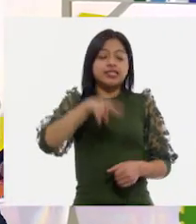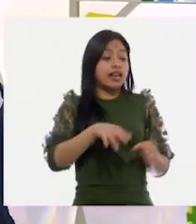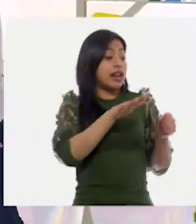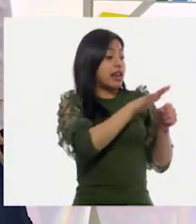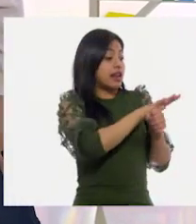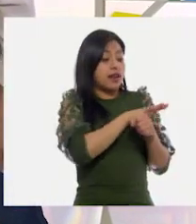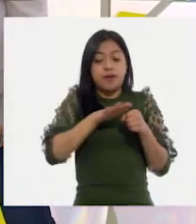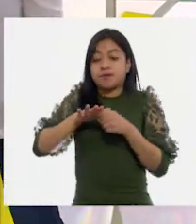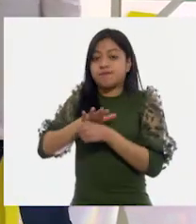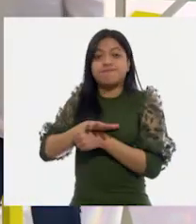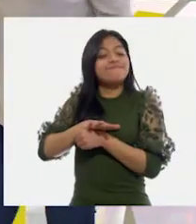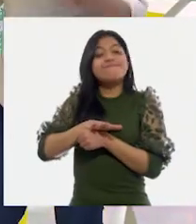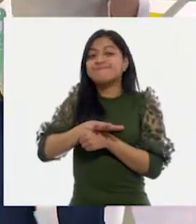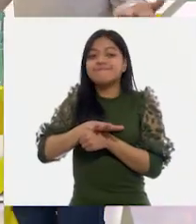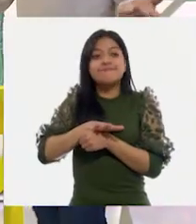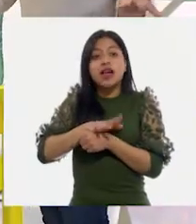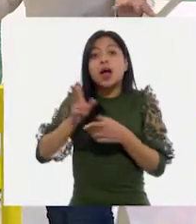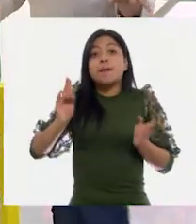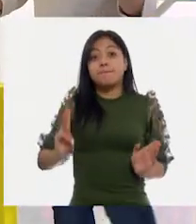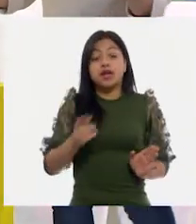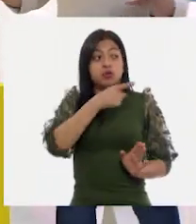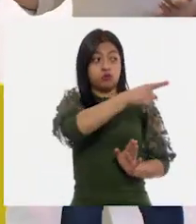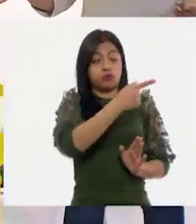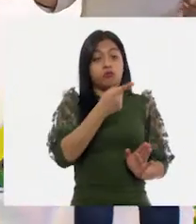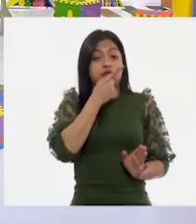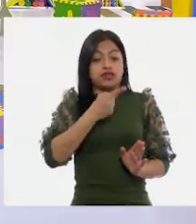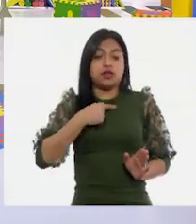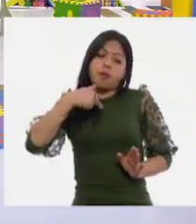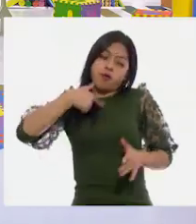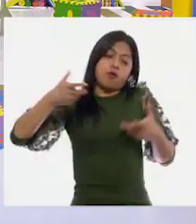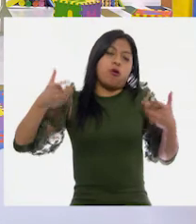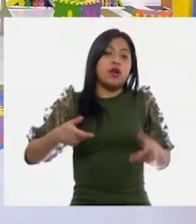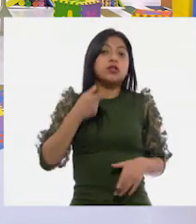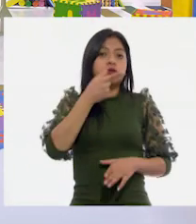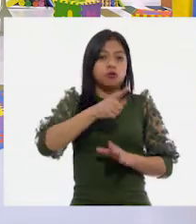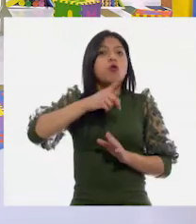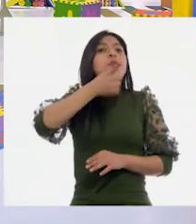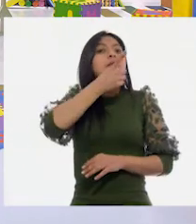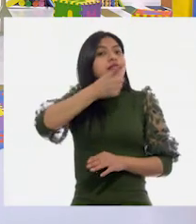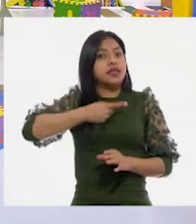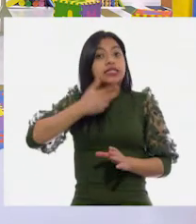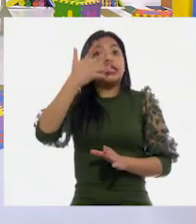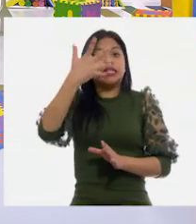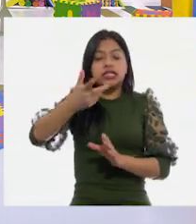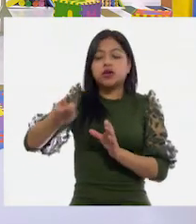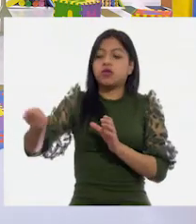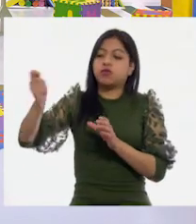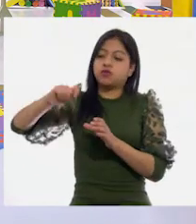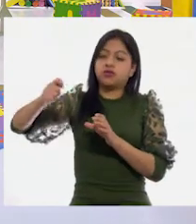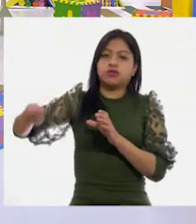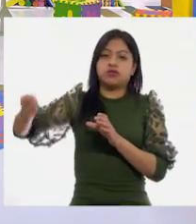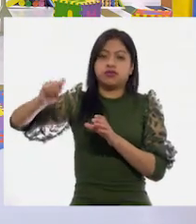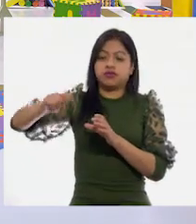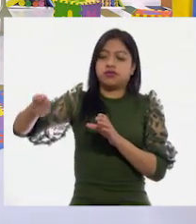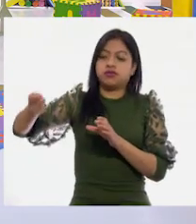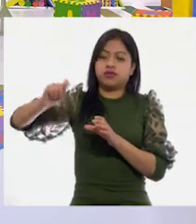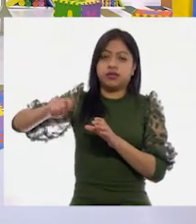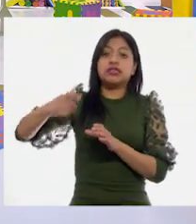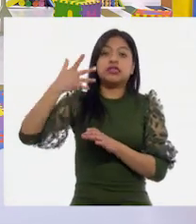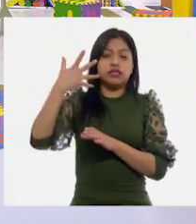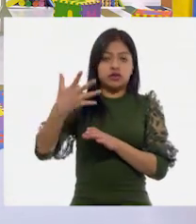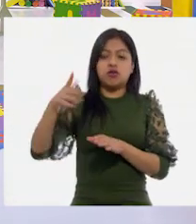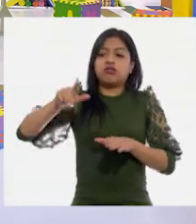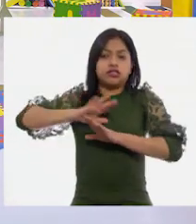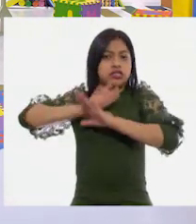nivel. Pero yo hice lo que tú me dijiste, que vaciará cinco cucharadas de arroz en los vasos. Y yo lo hice, pero